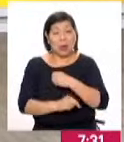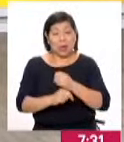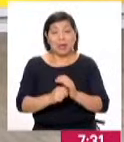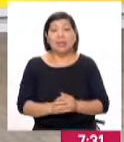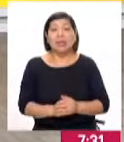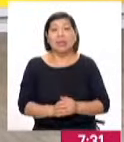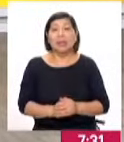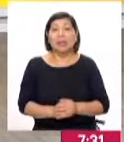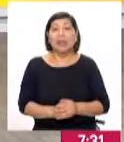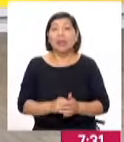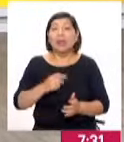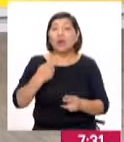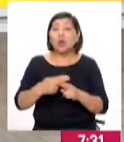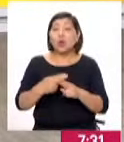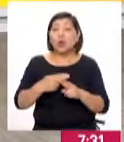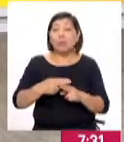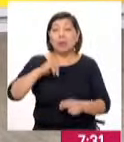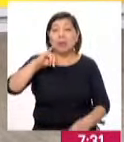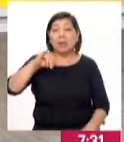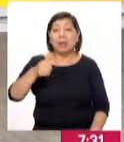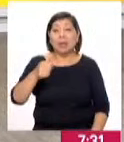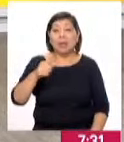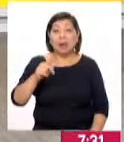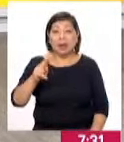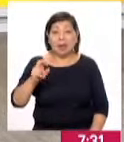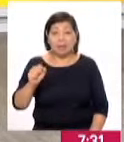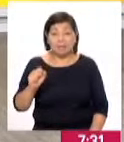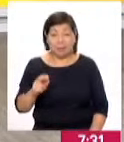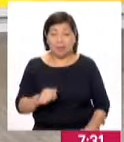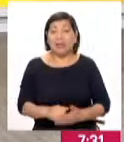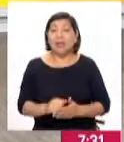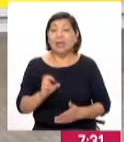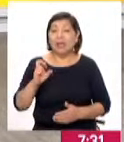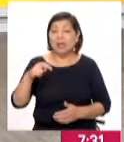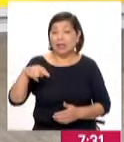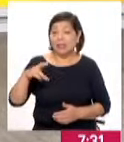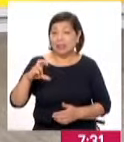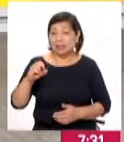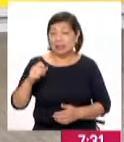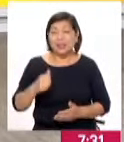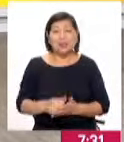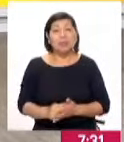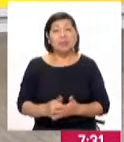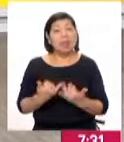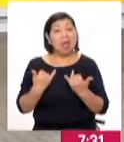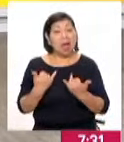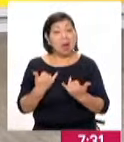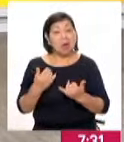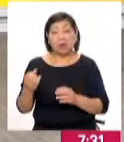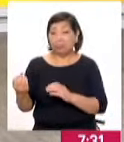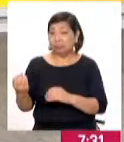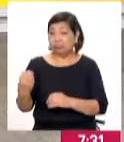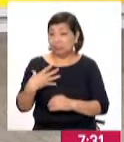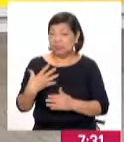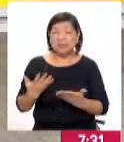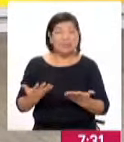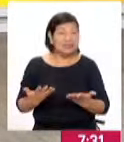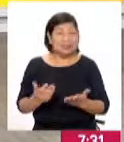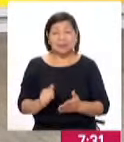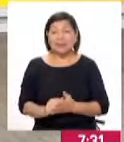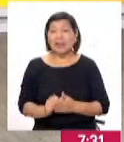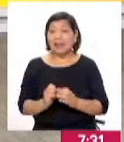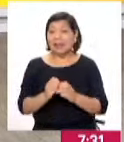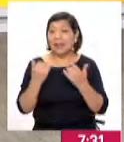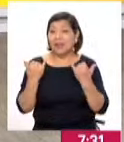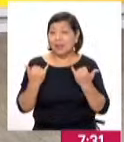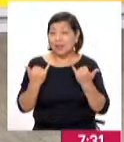Enciso, quien es subgerente de gestión del cliente de esta entidad. Nos va a dar a conocer sobre lo que el día